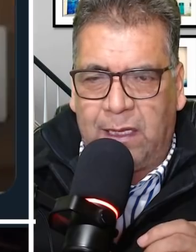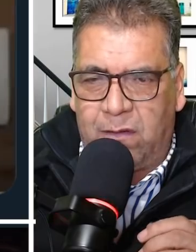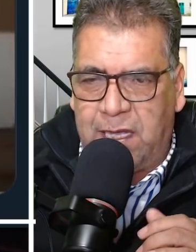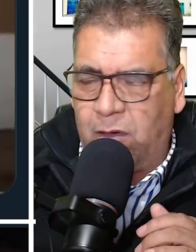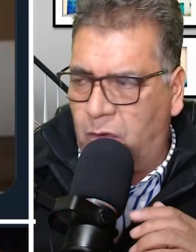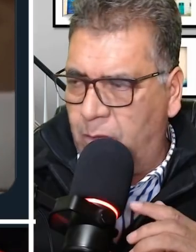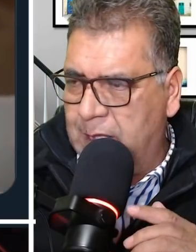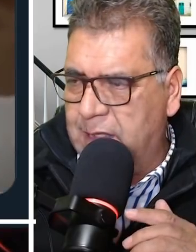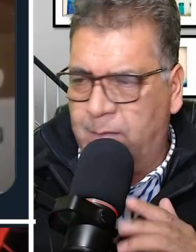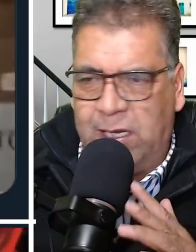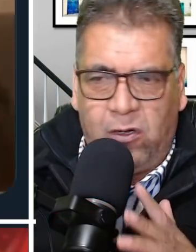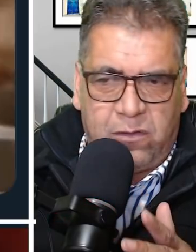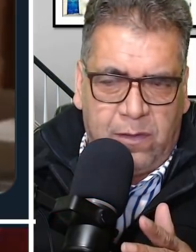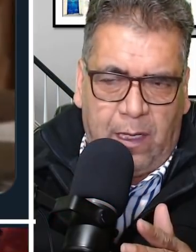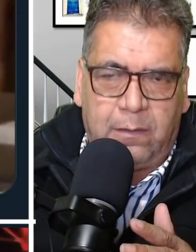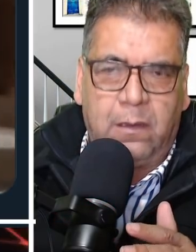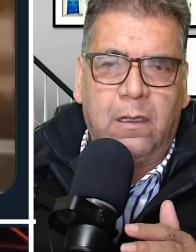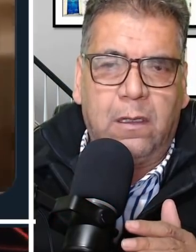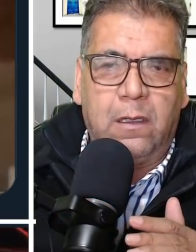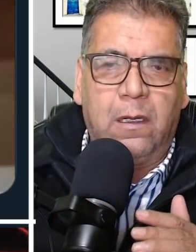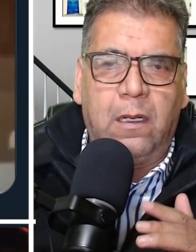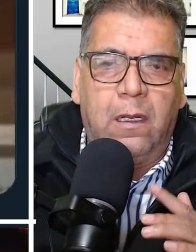Duarte, Rosario Robles y Emilio Lozoya.